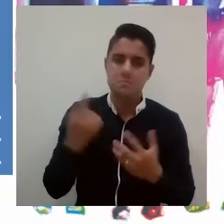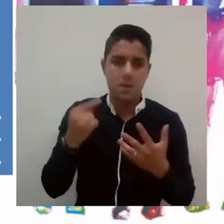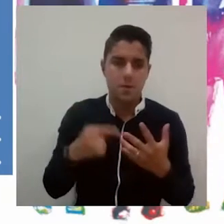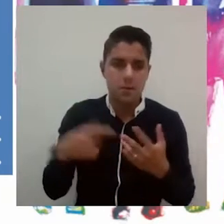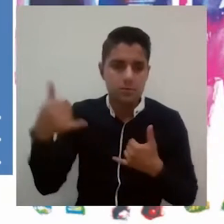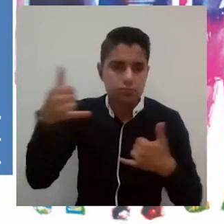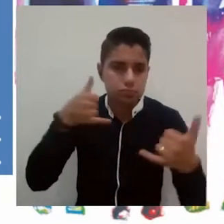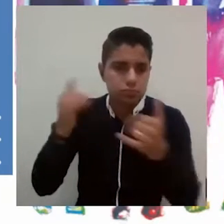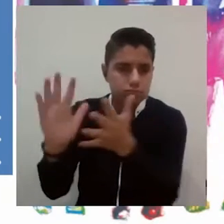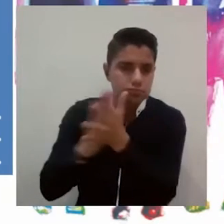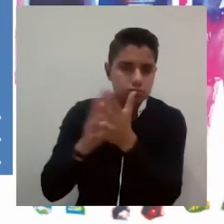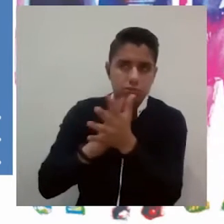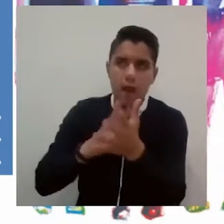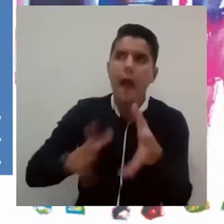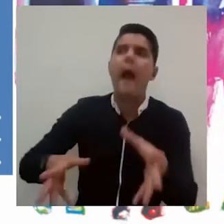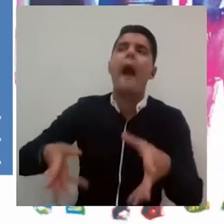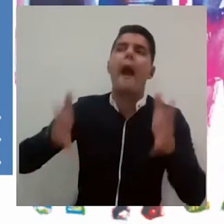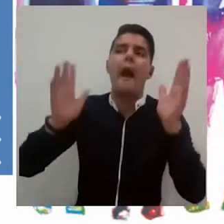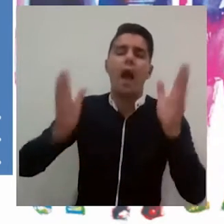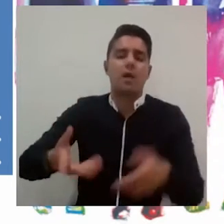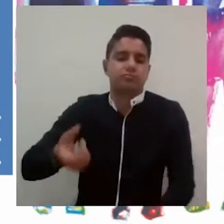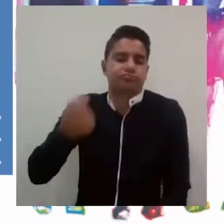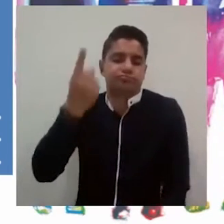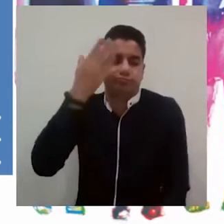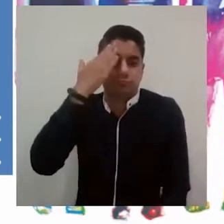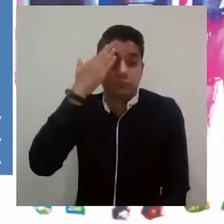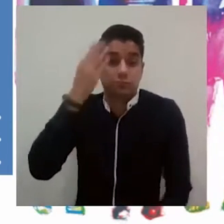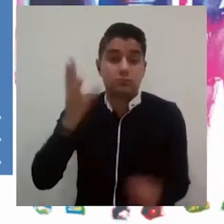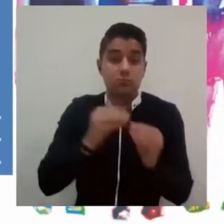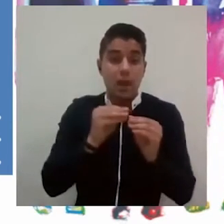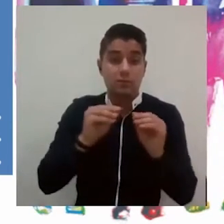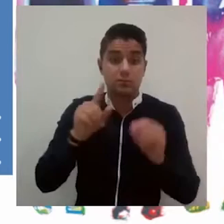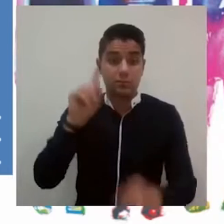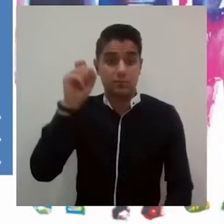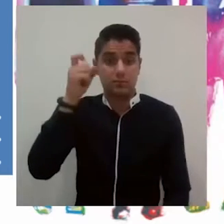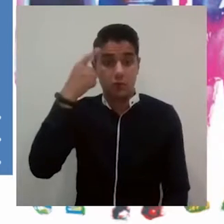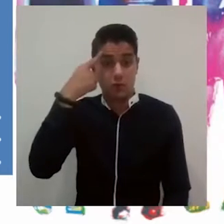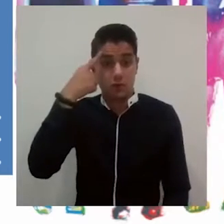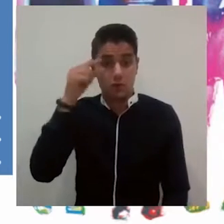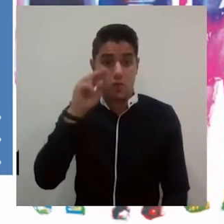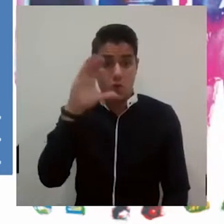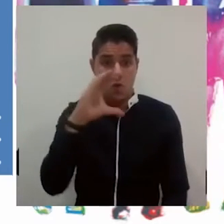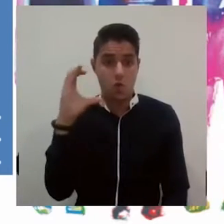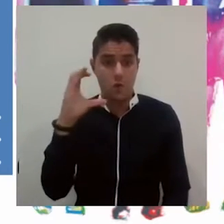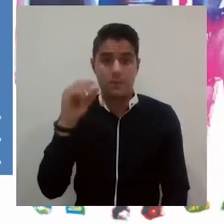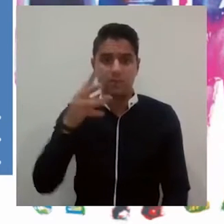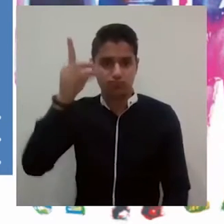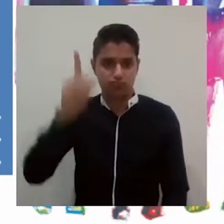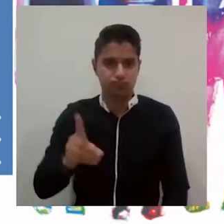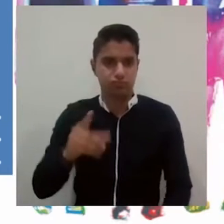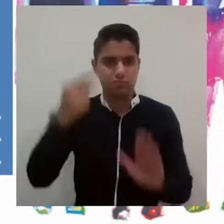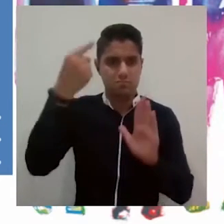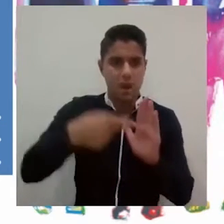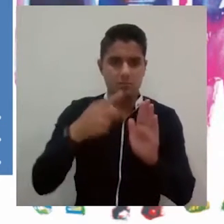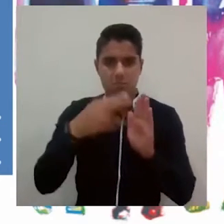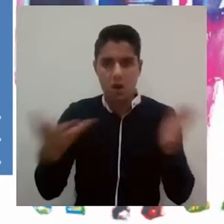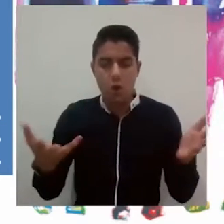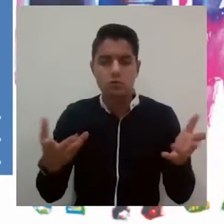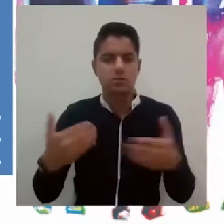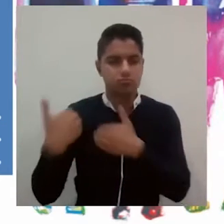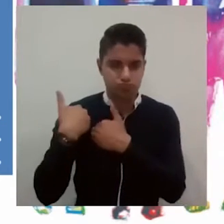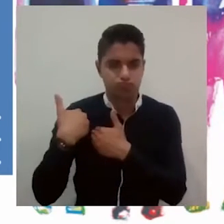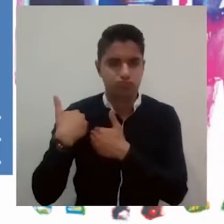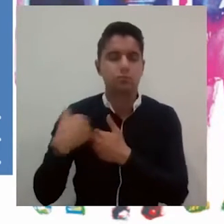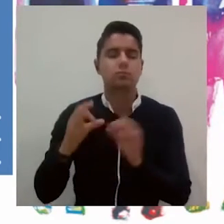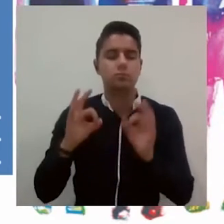disposiciones en ese sentido. Pudimos aprender mucho de ellas y aprendimos también mucho de las decisiones que de manera responsable el gobierno de Colombia